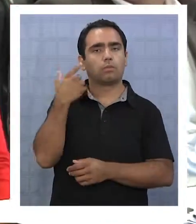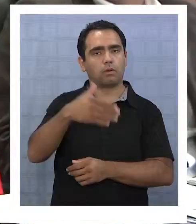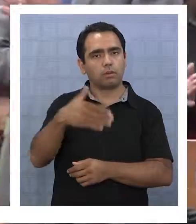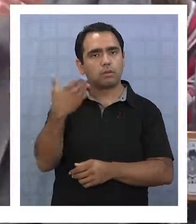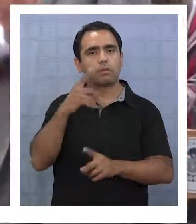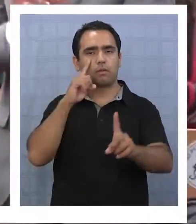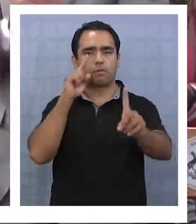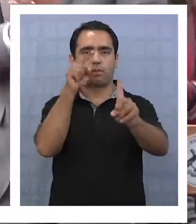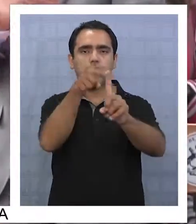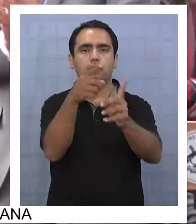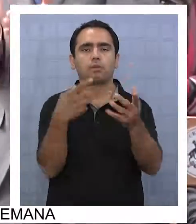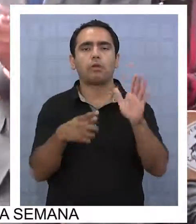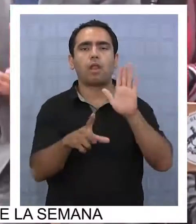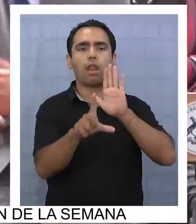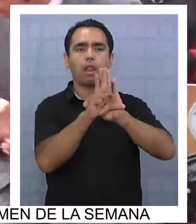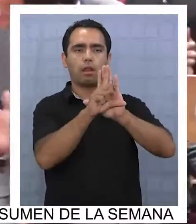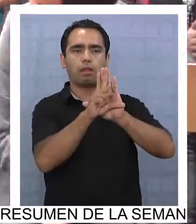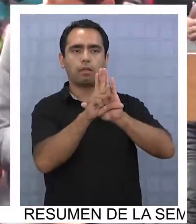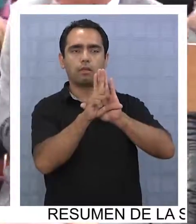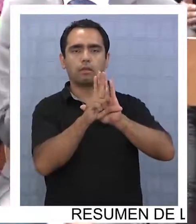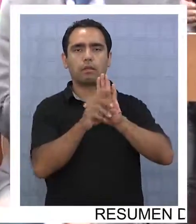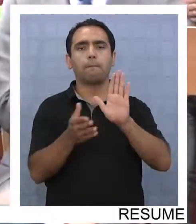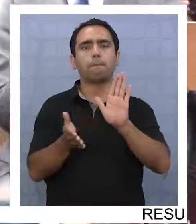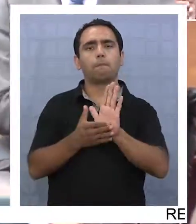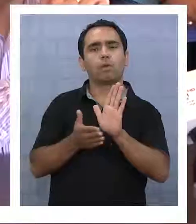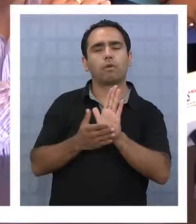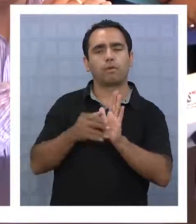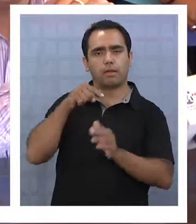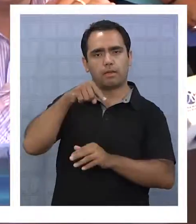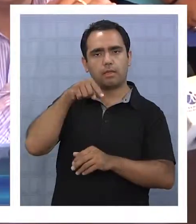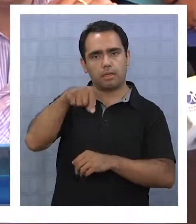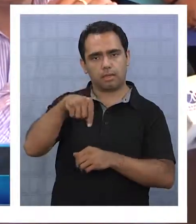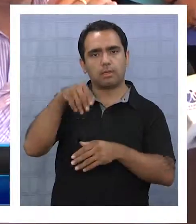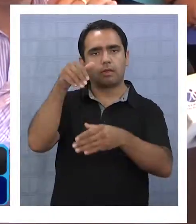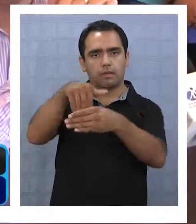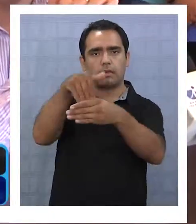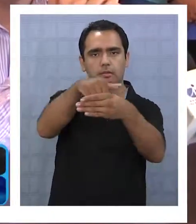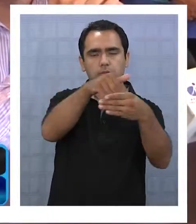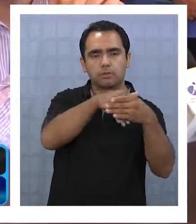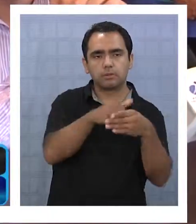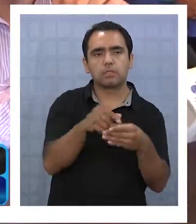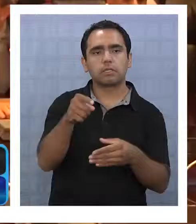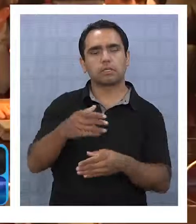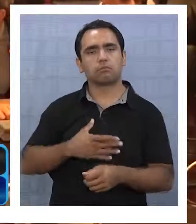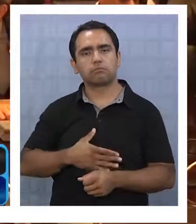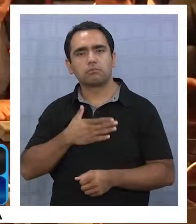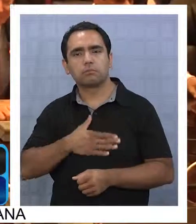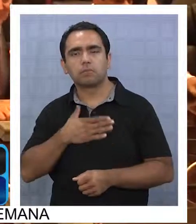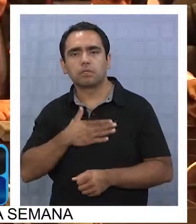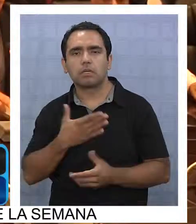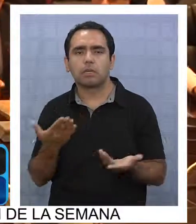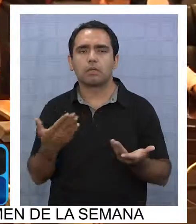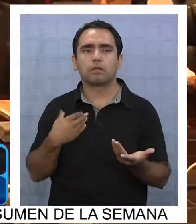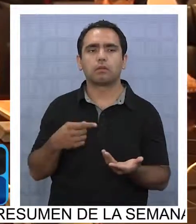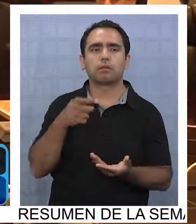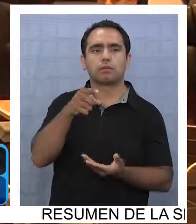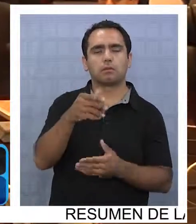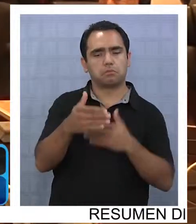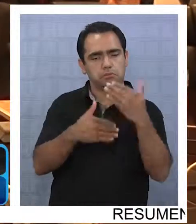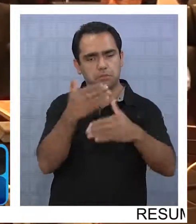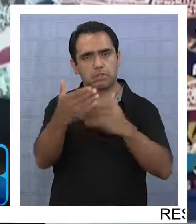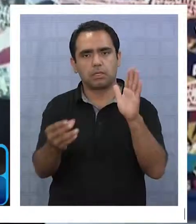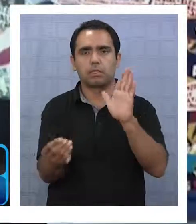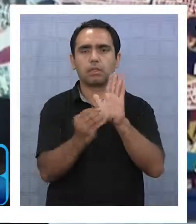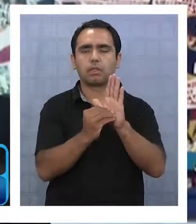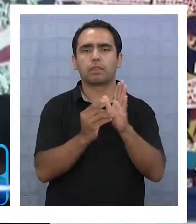políticos es el principal objetivo de esta ley que se pondrá a prueba durante estas elecciones y que desea marcar un presidente